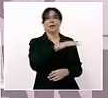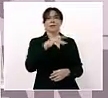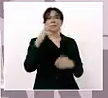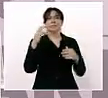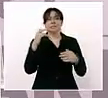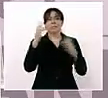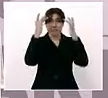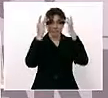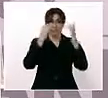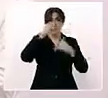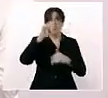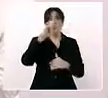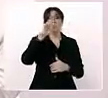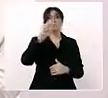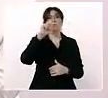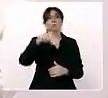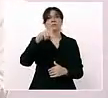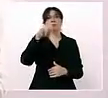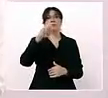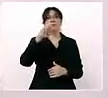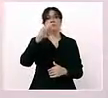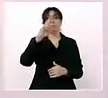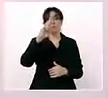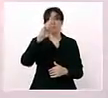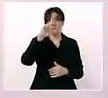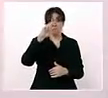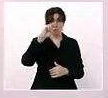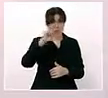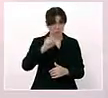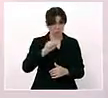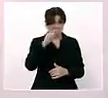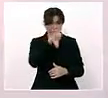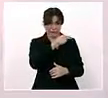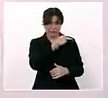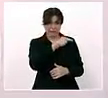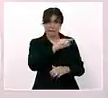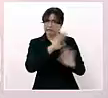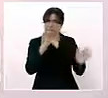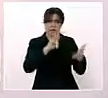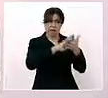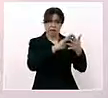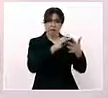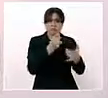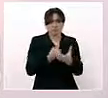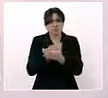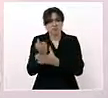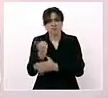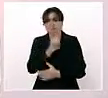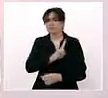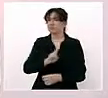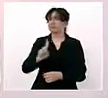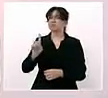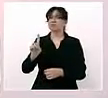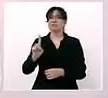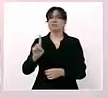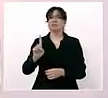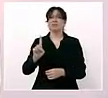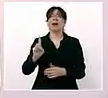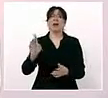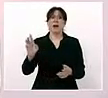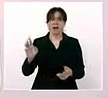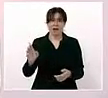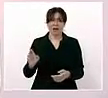sale de la cárcel cuando triunfa el movimiento del presidente Madero, del